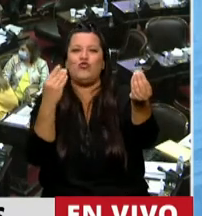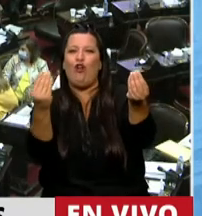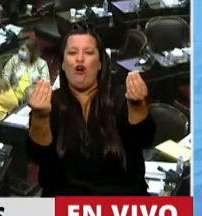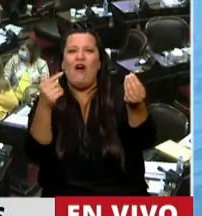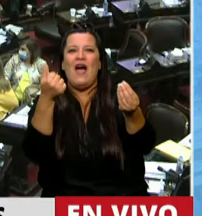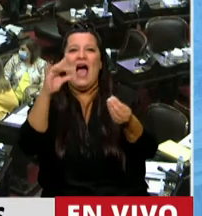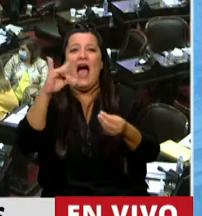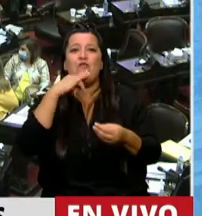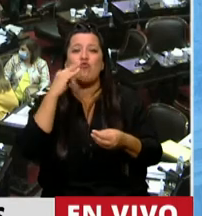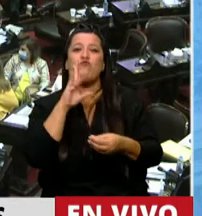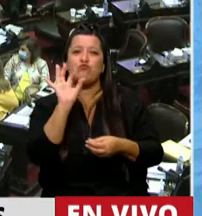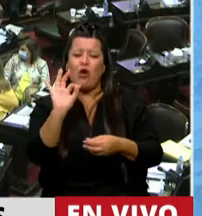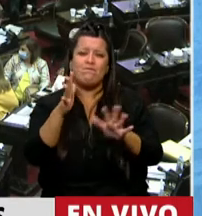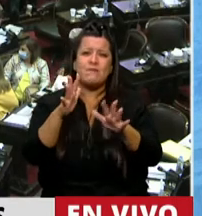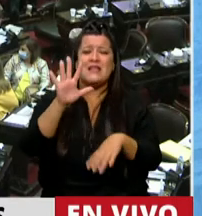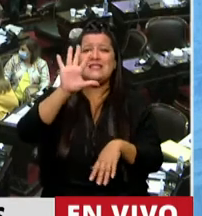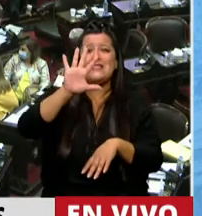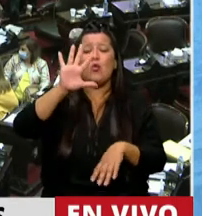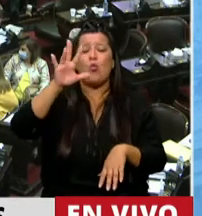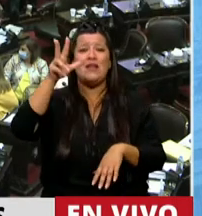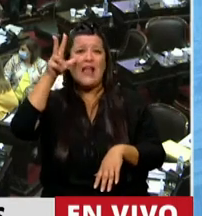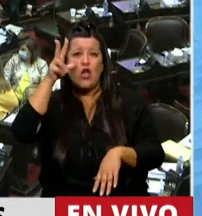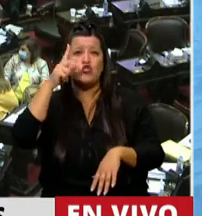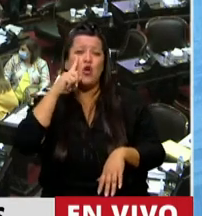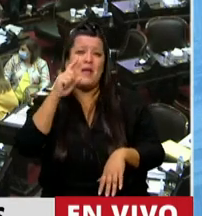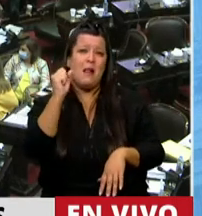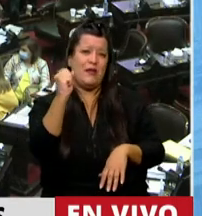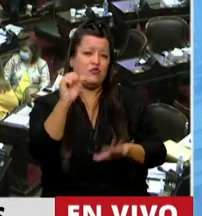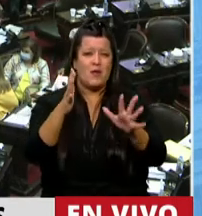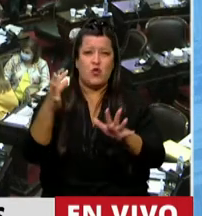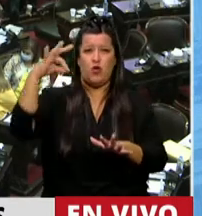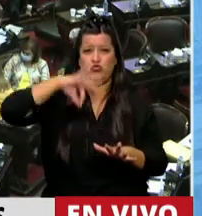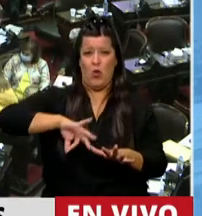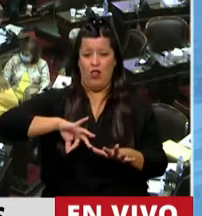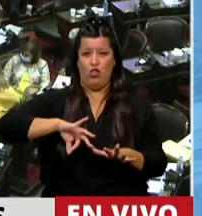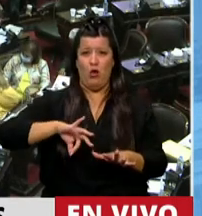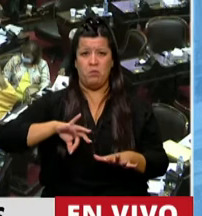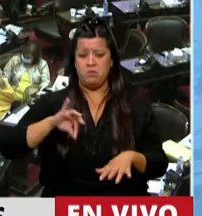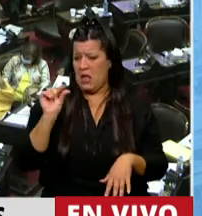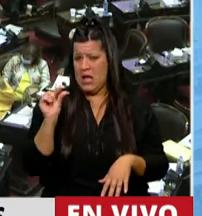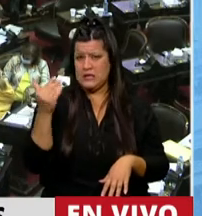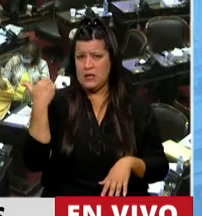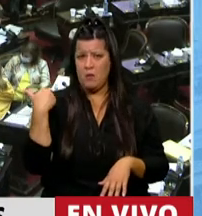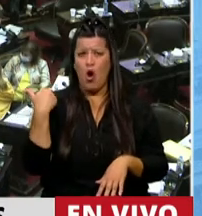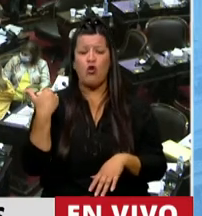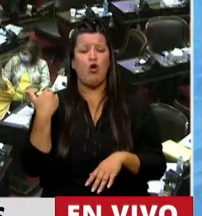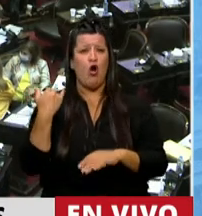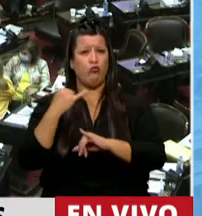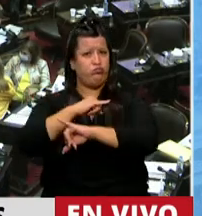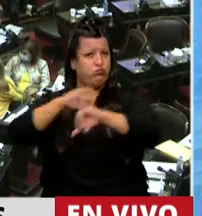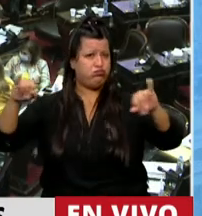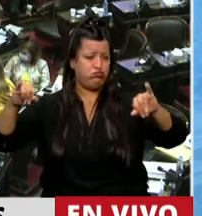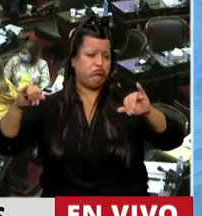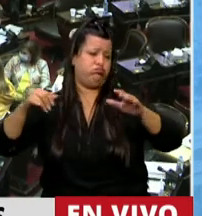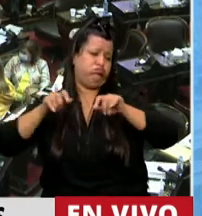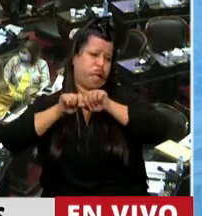alrededor de entre 50 y 58.000 pesos. Y no hace mucho que surgió una, salió por todos